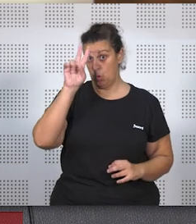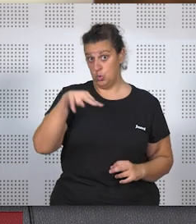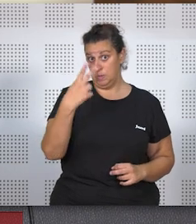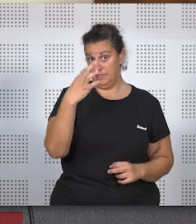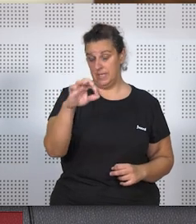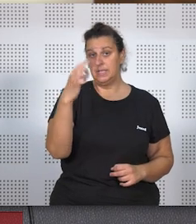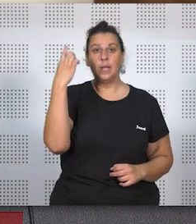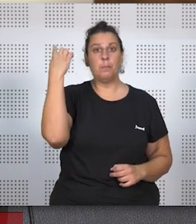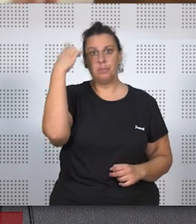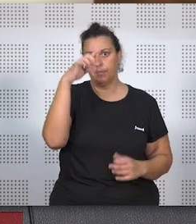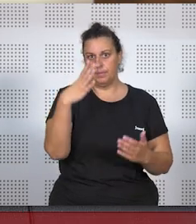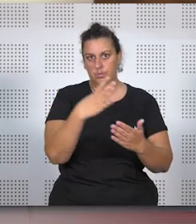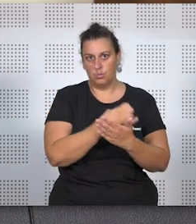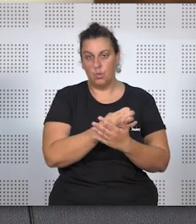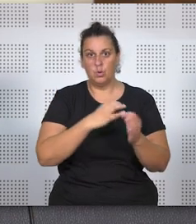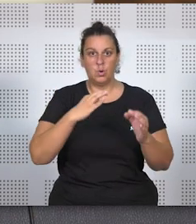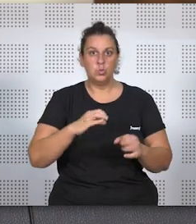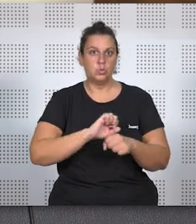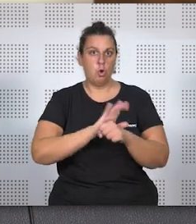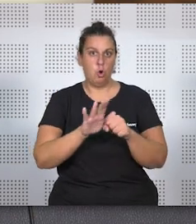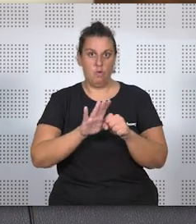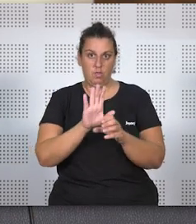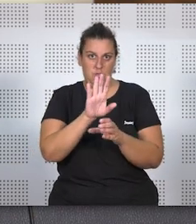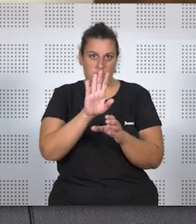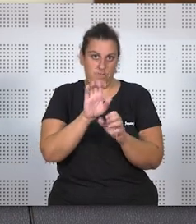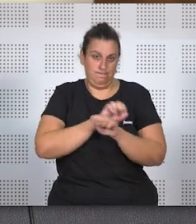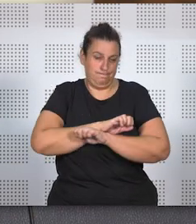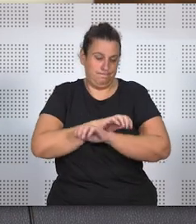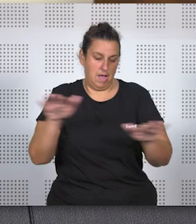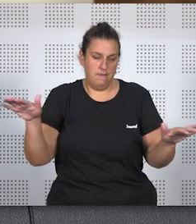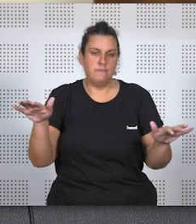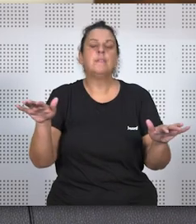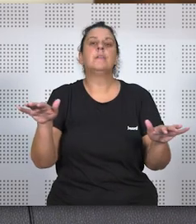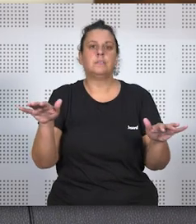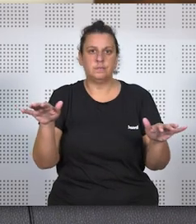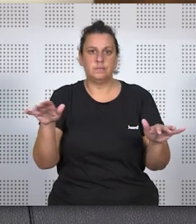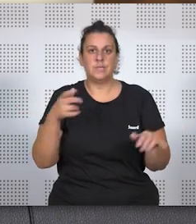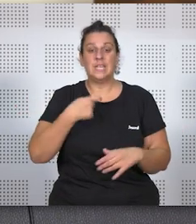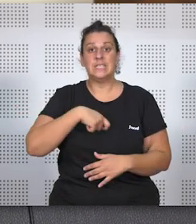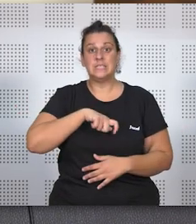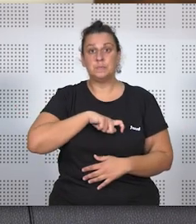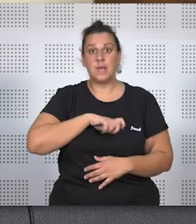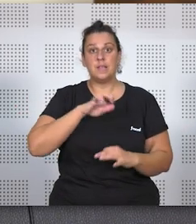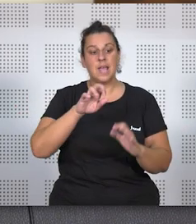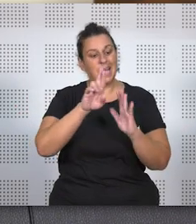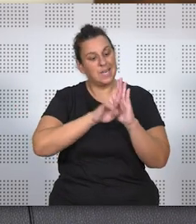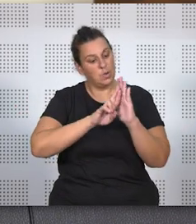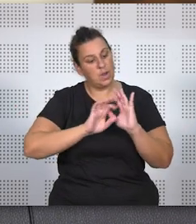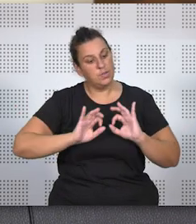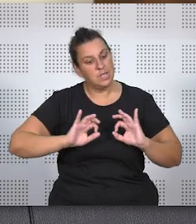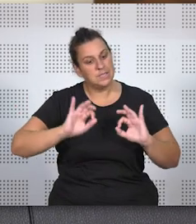ya sabemos todos después de la irrupción de la pandemia provocada por la COVID-19, contamos en España con una regulación